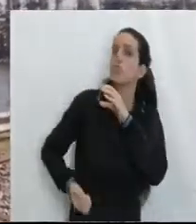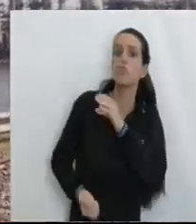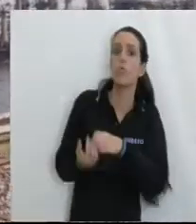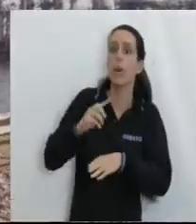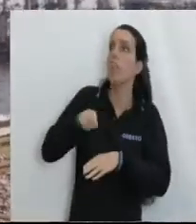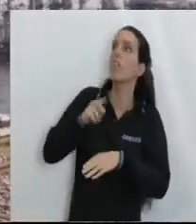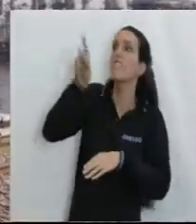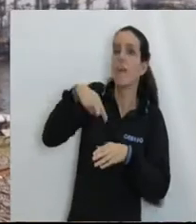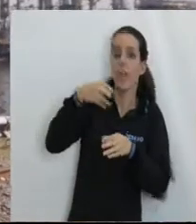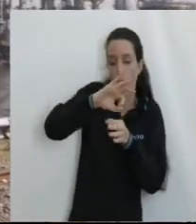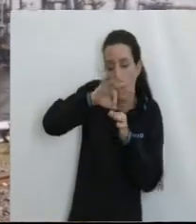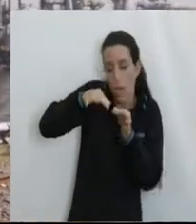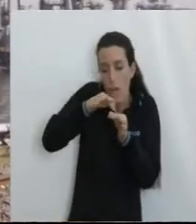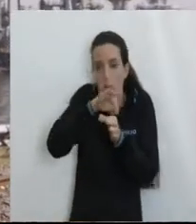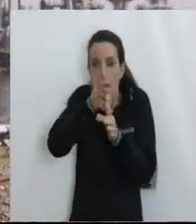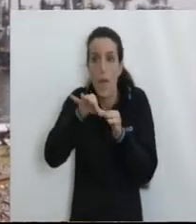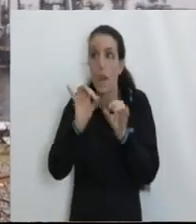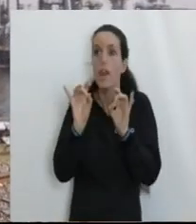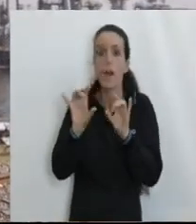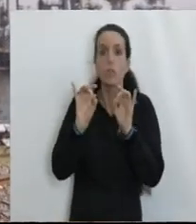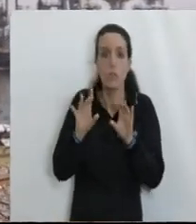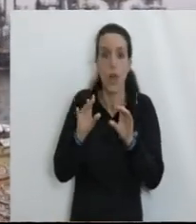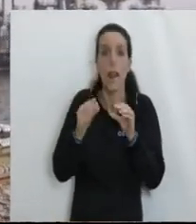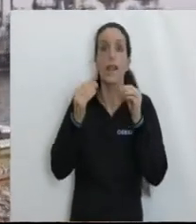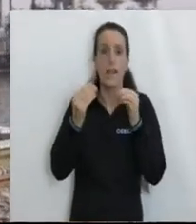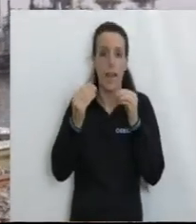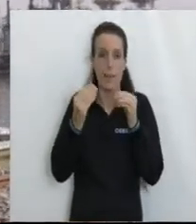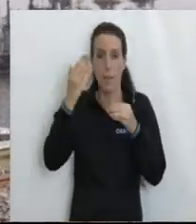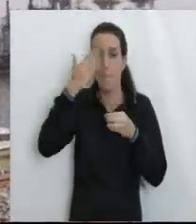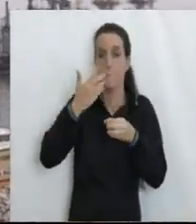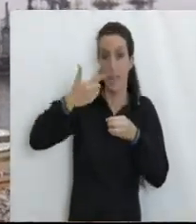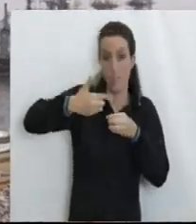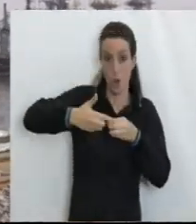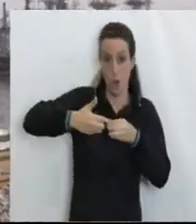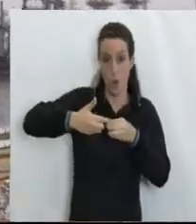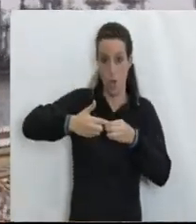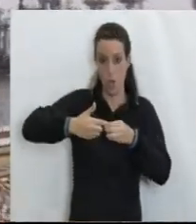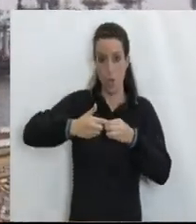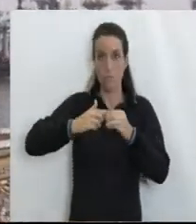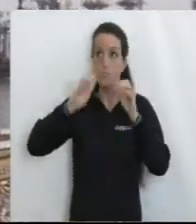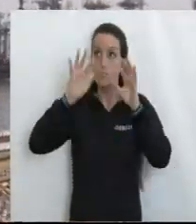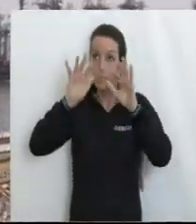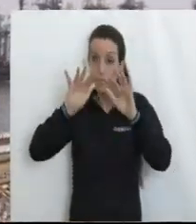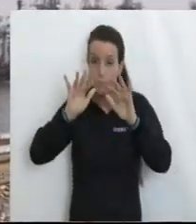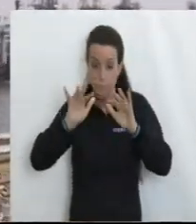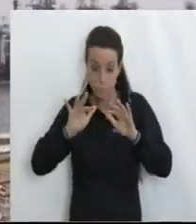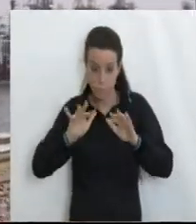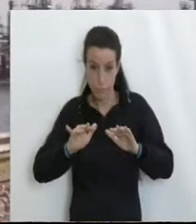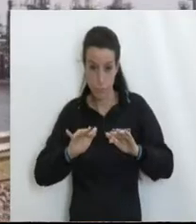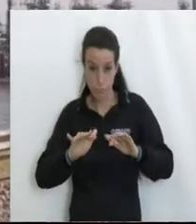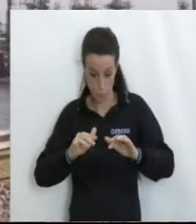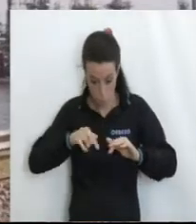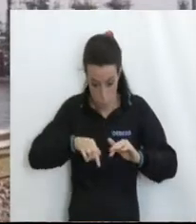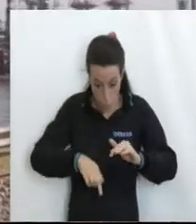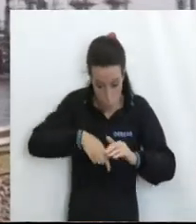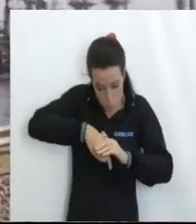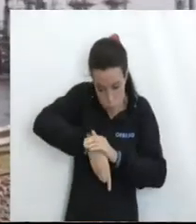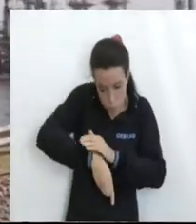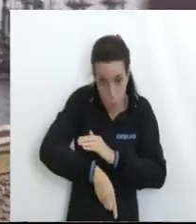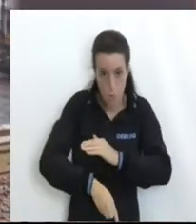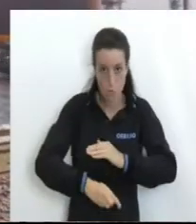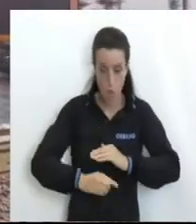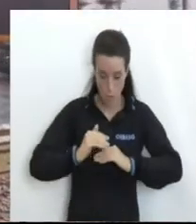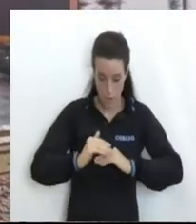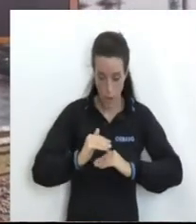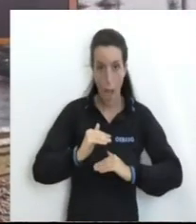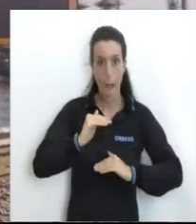orgánica El petróleo son compuestos orgánicos Básicamente formados por carbono e hidrógeno De